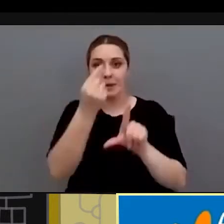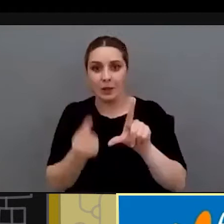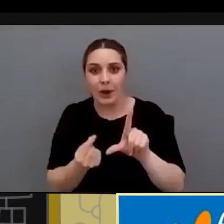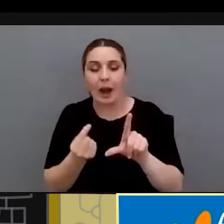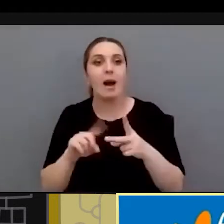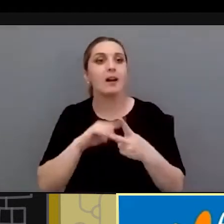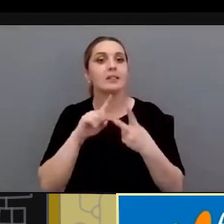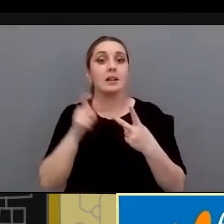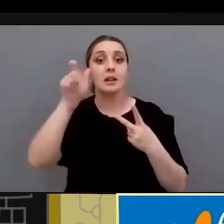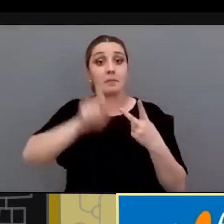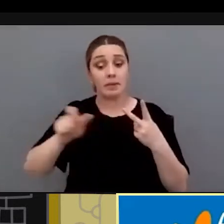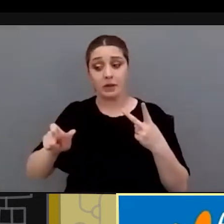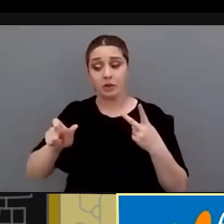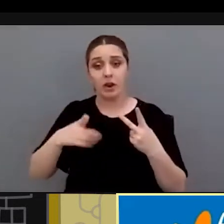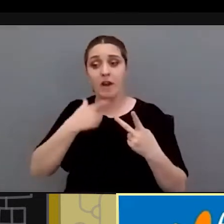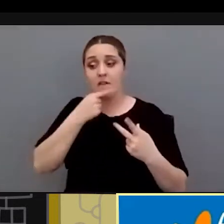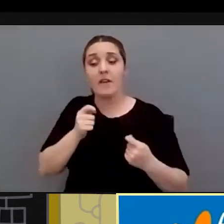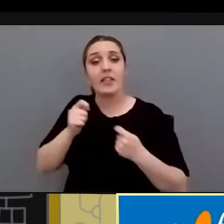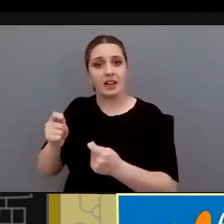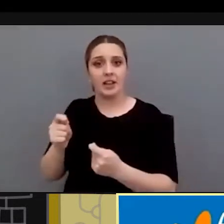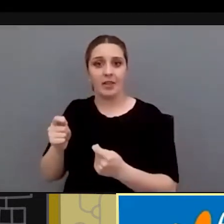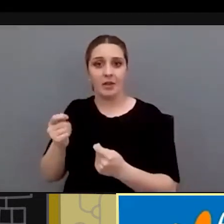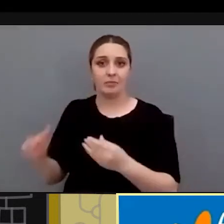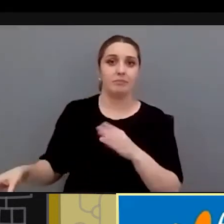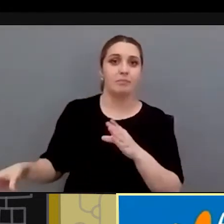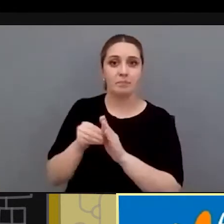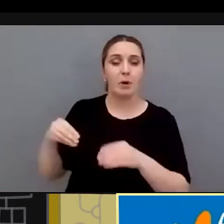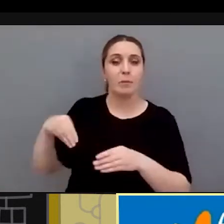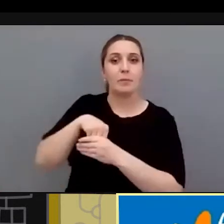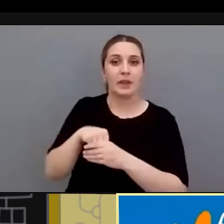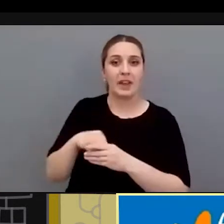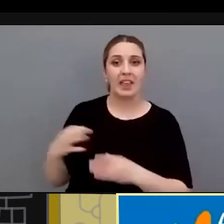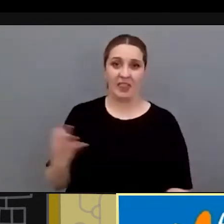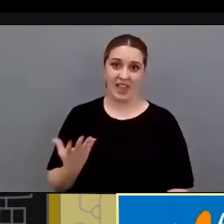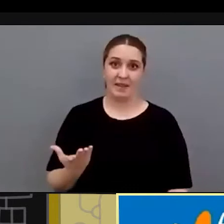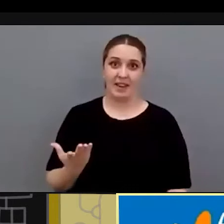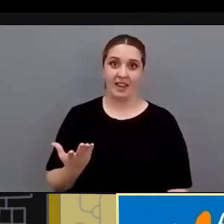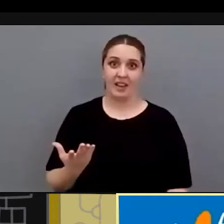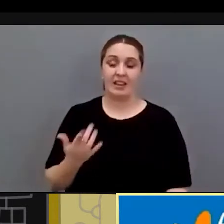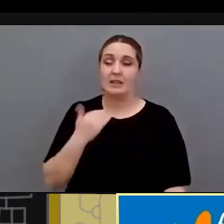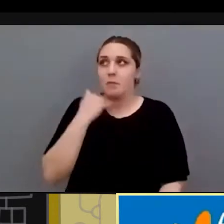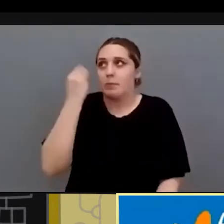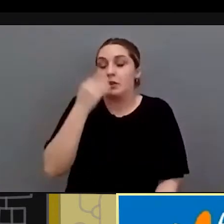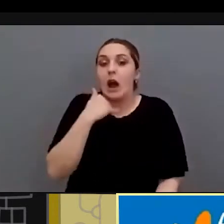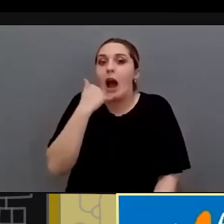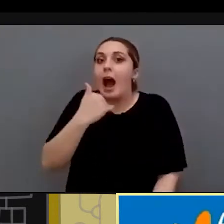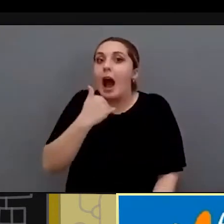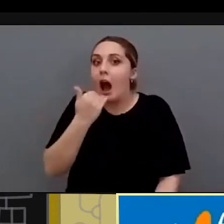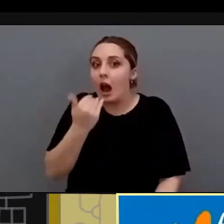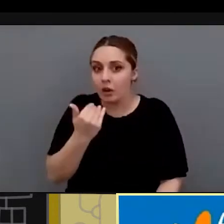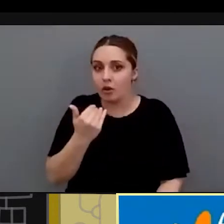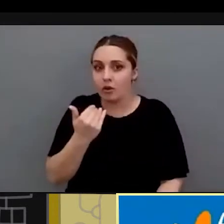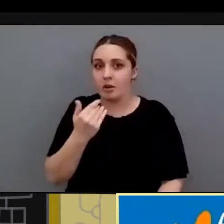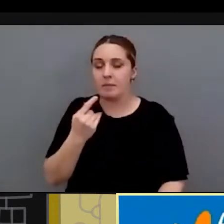también persona facilitadora y yo creo que algo que a la hora y que es